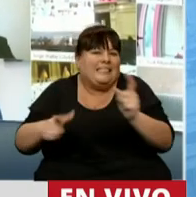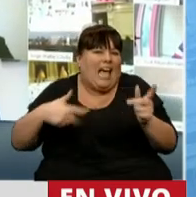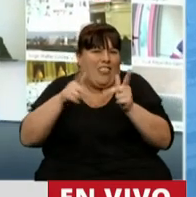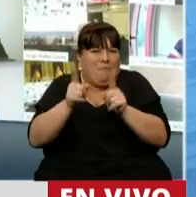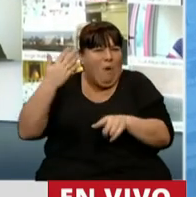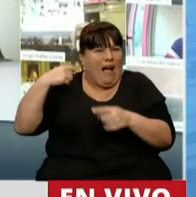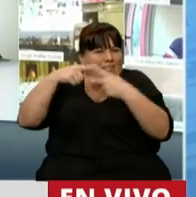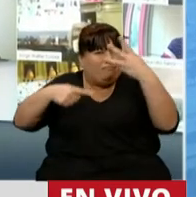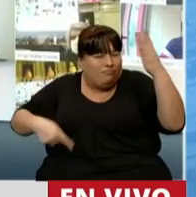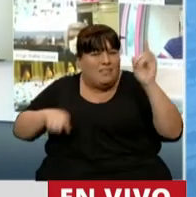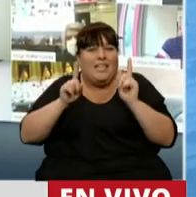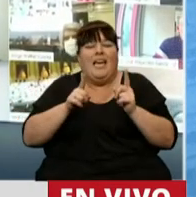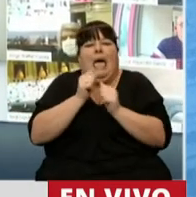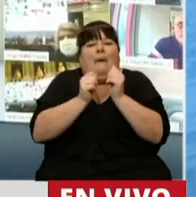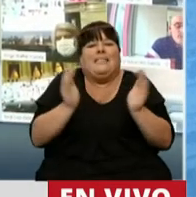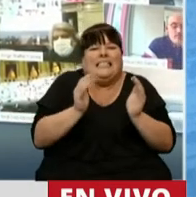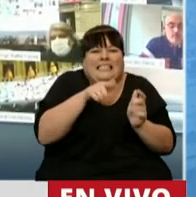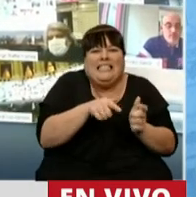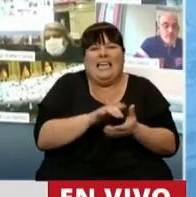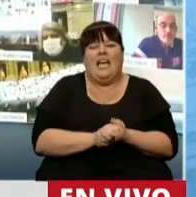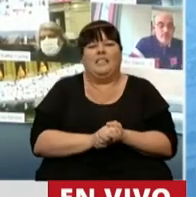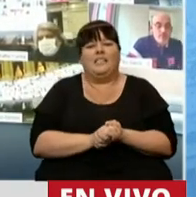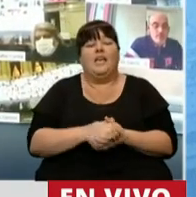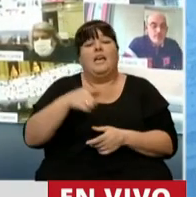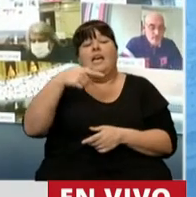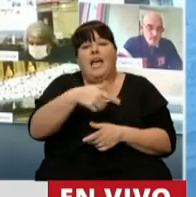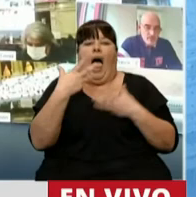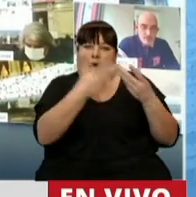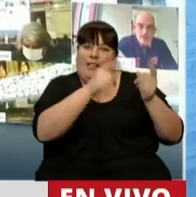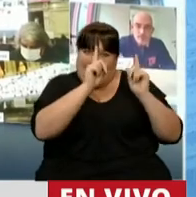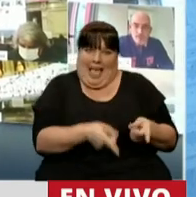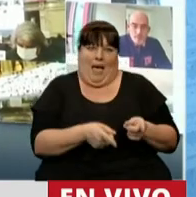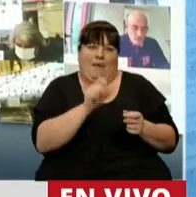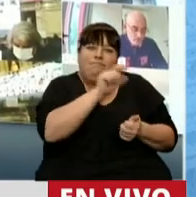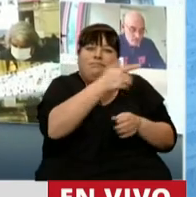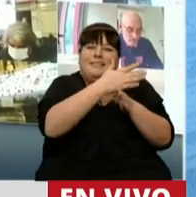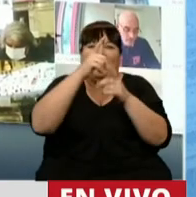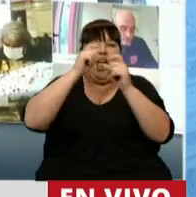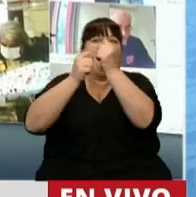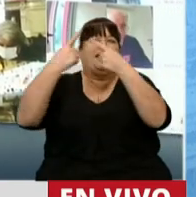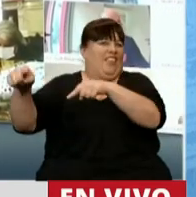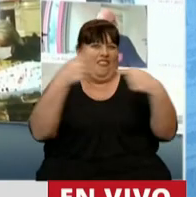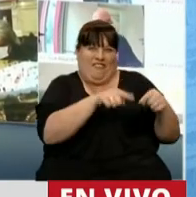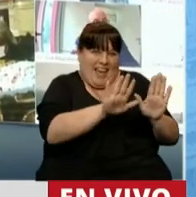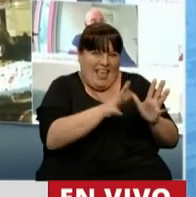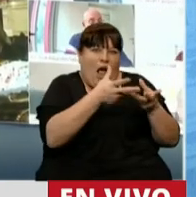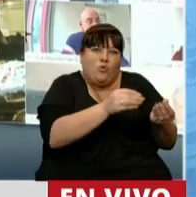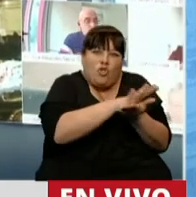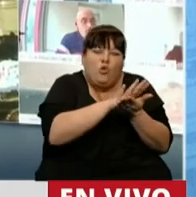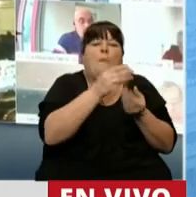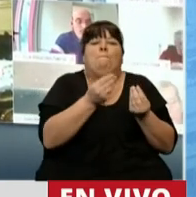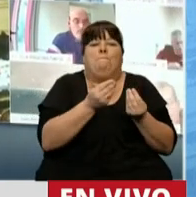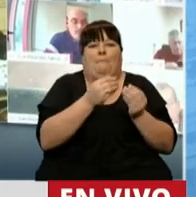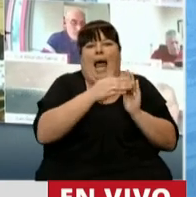como mencionaba recién, los micro y pequeños empresarios, los contemple de manera particular. Este remedio concursal tiene que estar